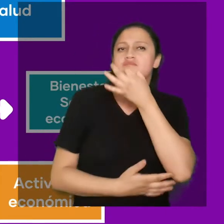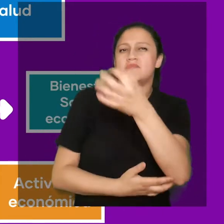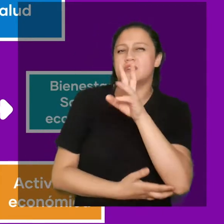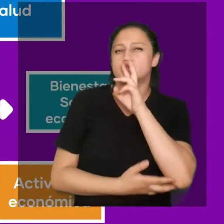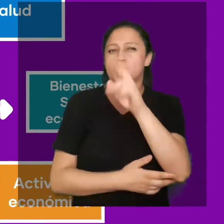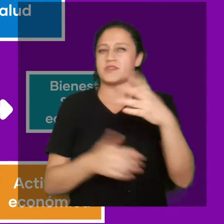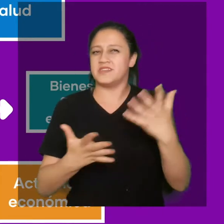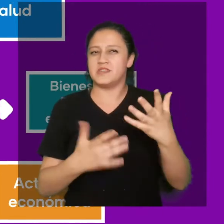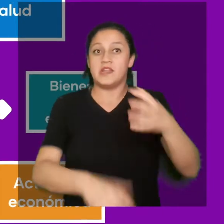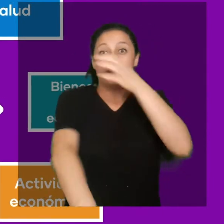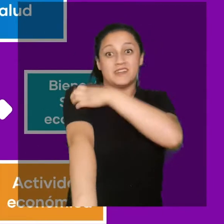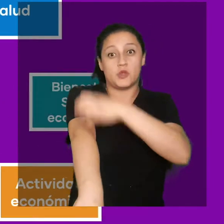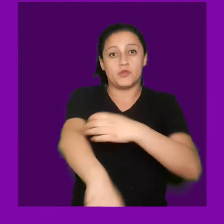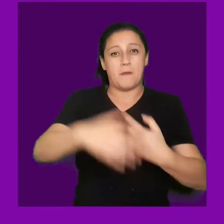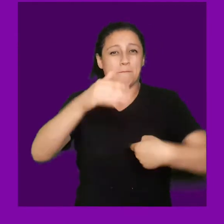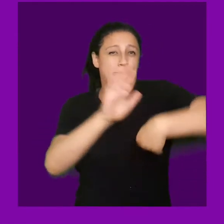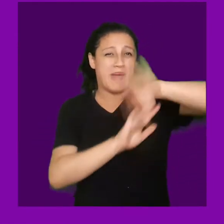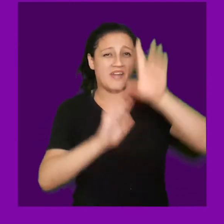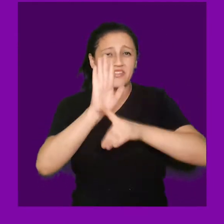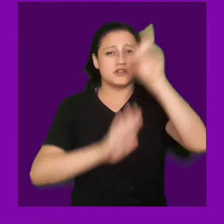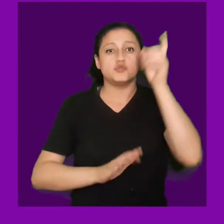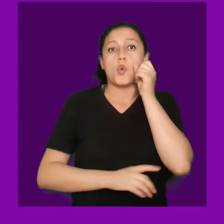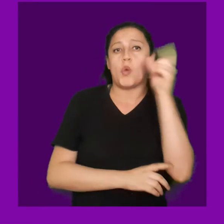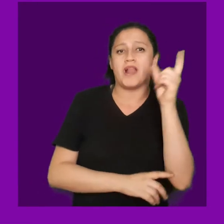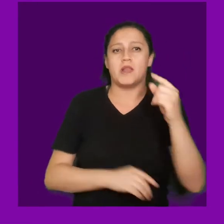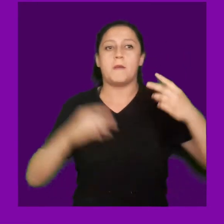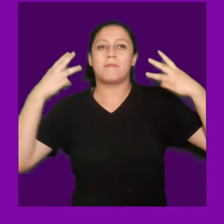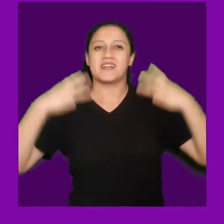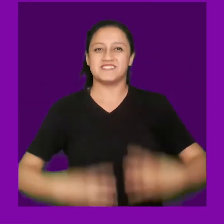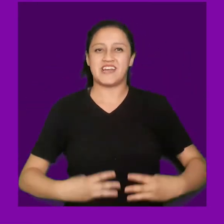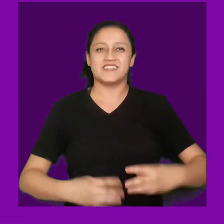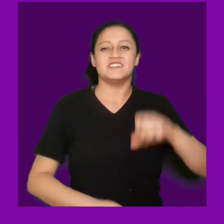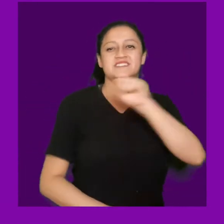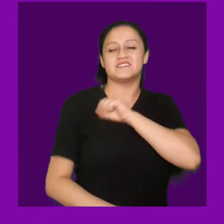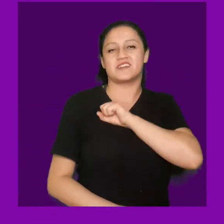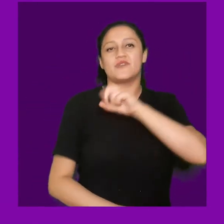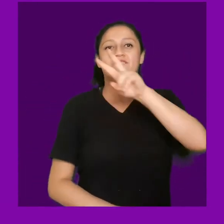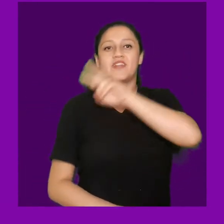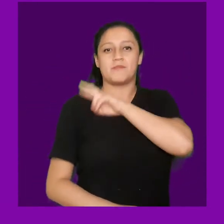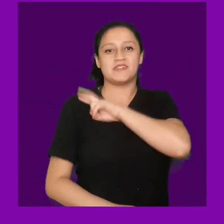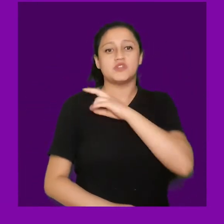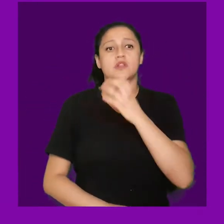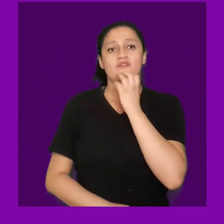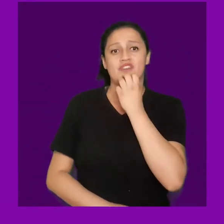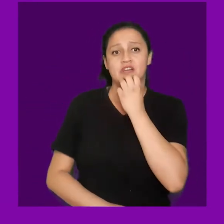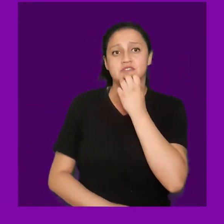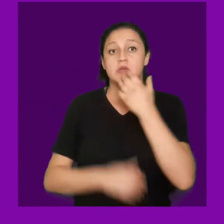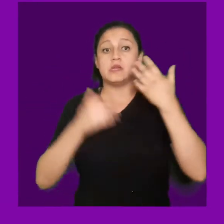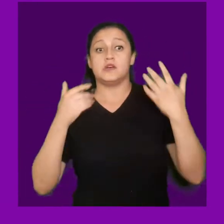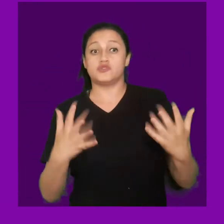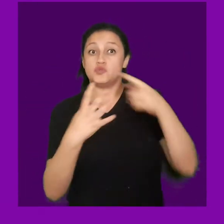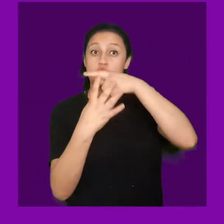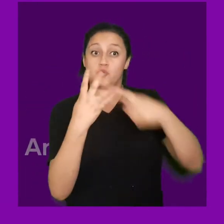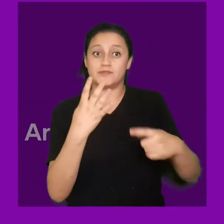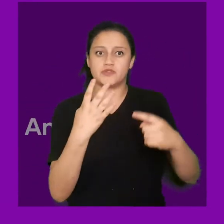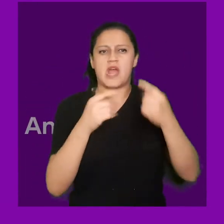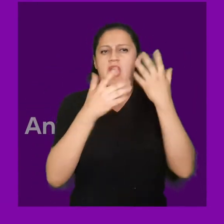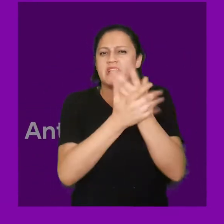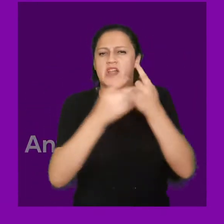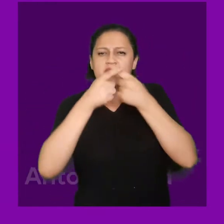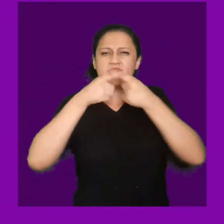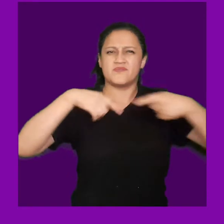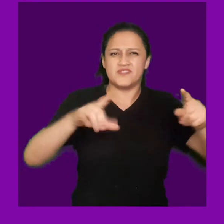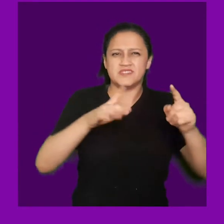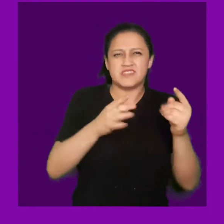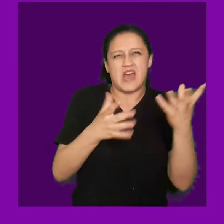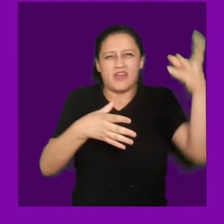pregunta planteada, los resultados muestran que las regiones con mayor desarrollo son Magallanes, Santiago, Valparaíso y Antofagasta.